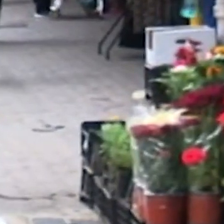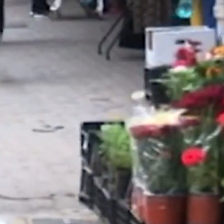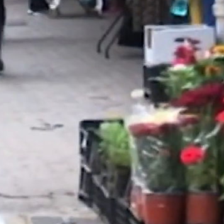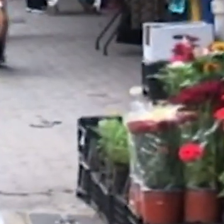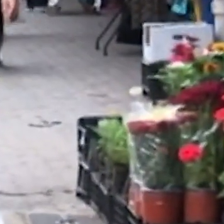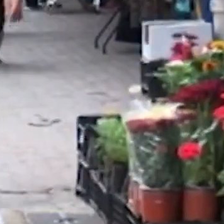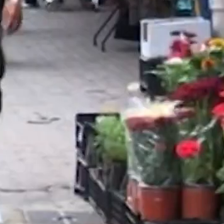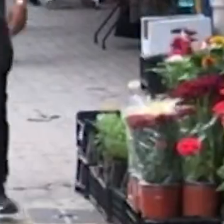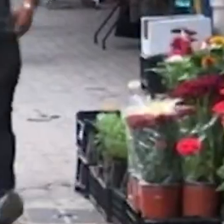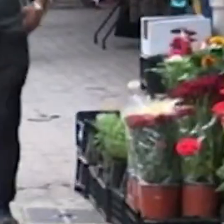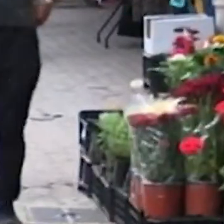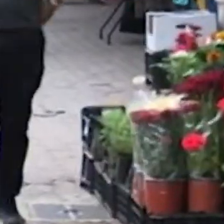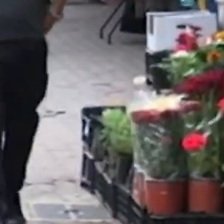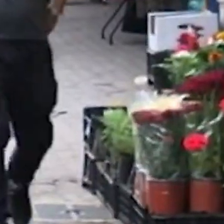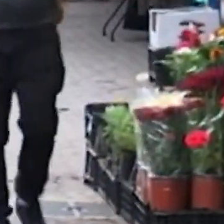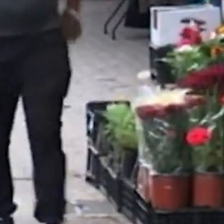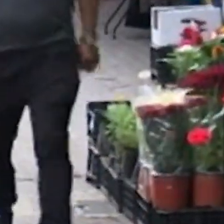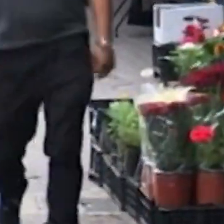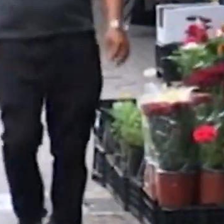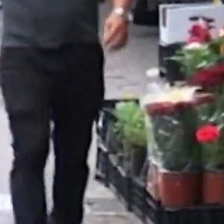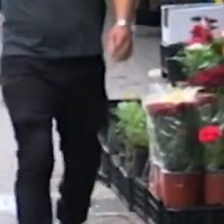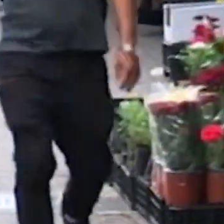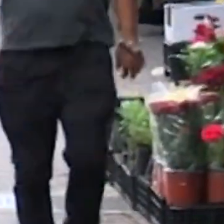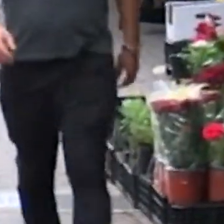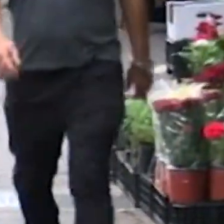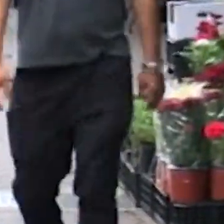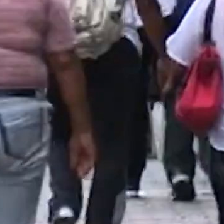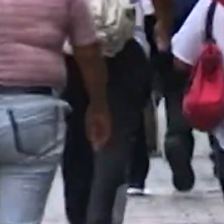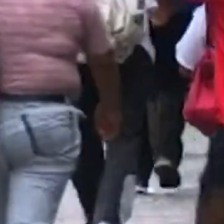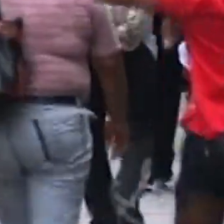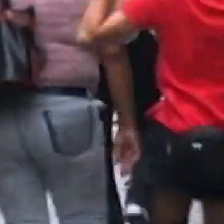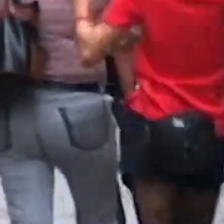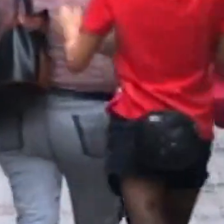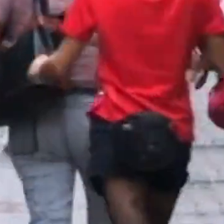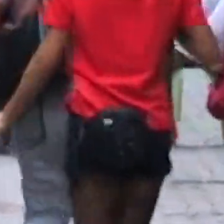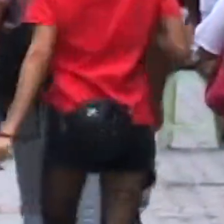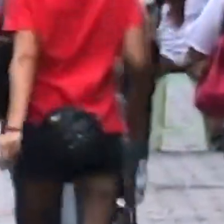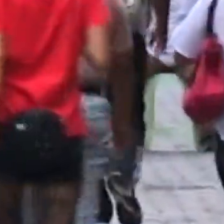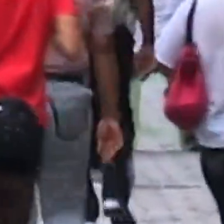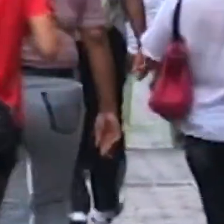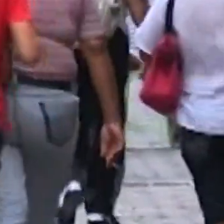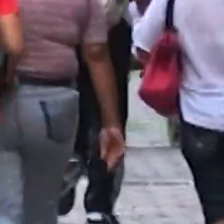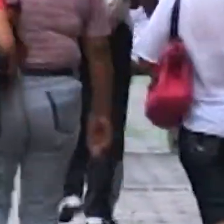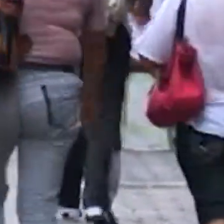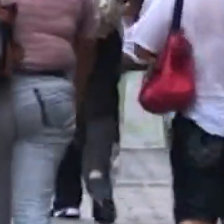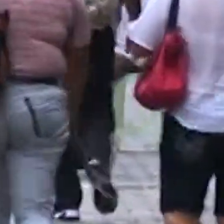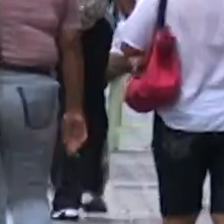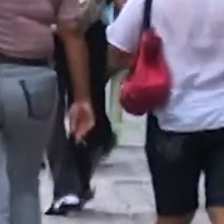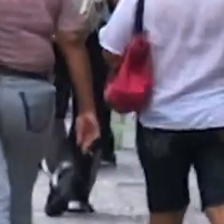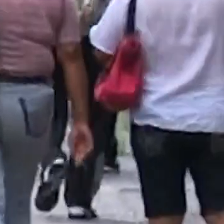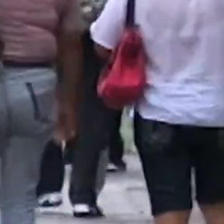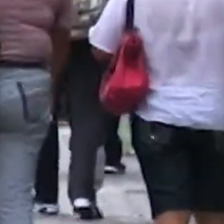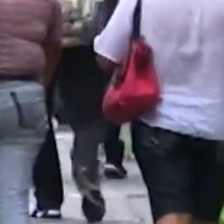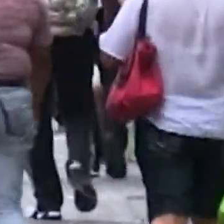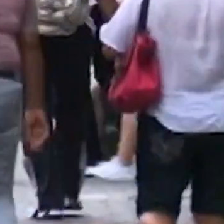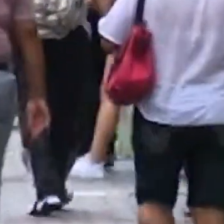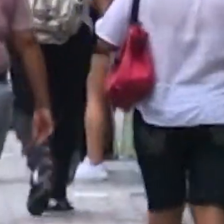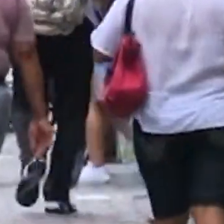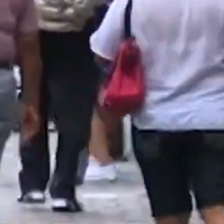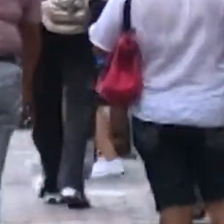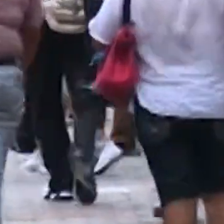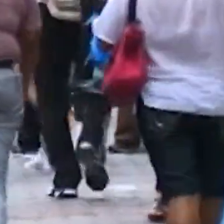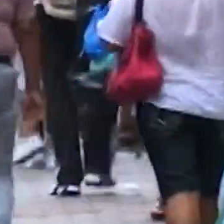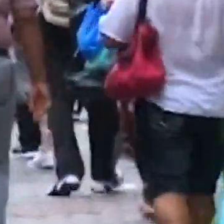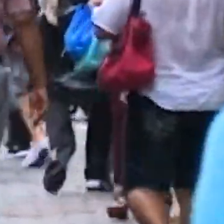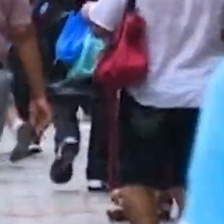Debido al aumento en los casos de COVID-19, el Ministerio de Salud ordenó de manera obligatoria el uso de mascarillas o caretas en las siguientes